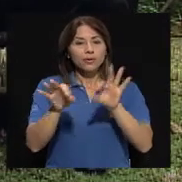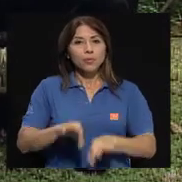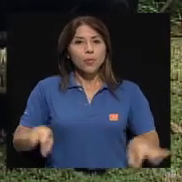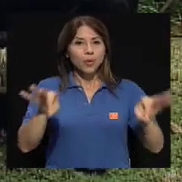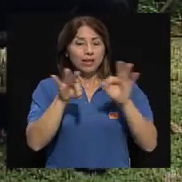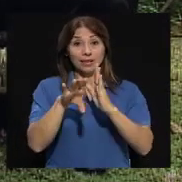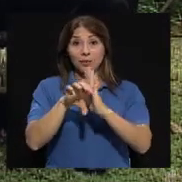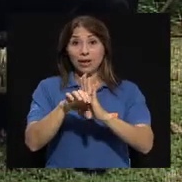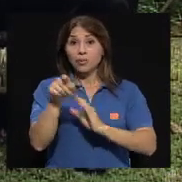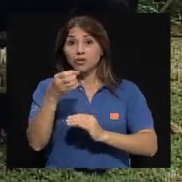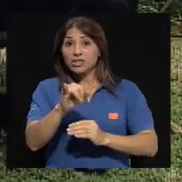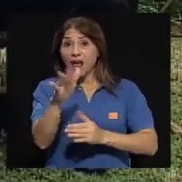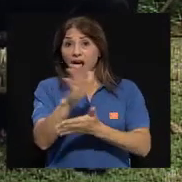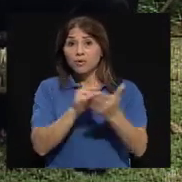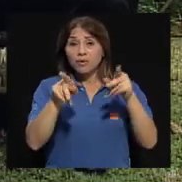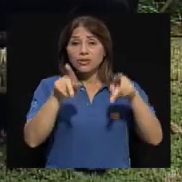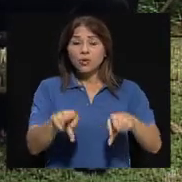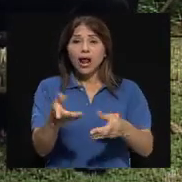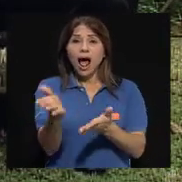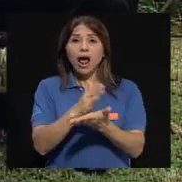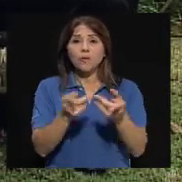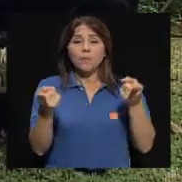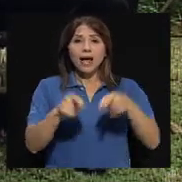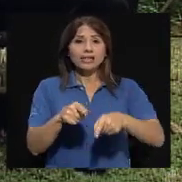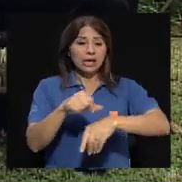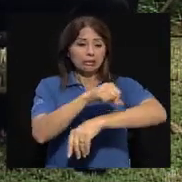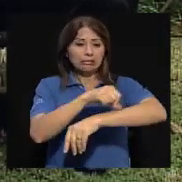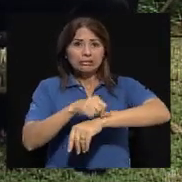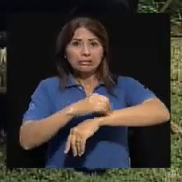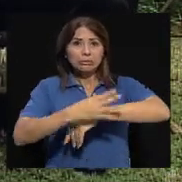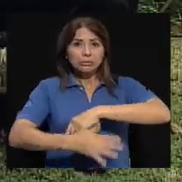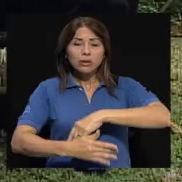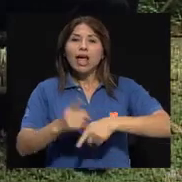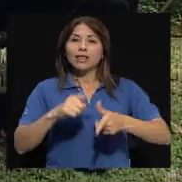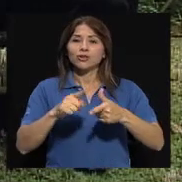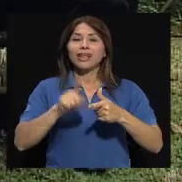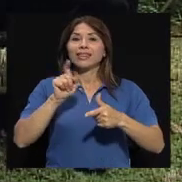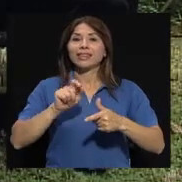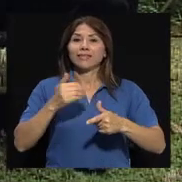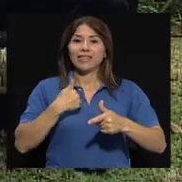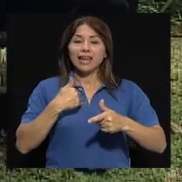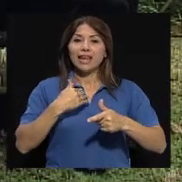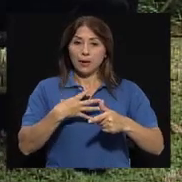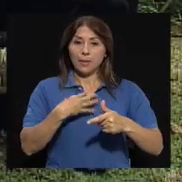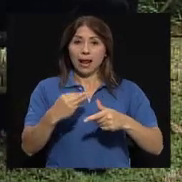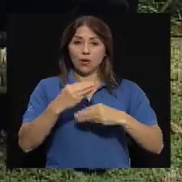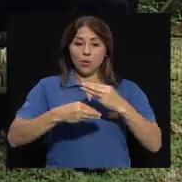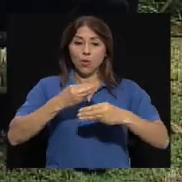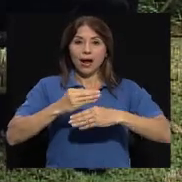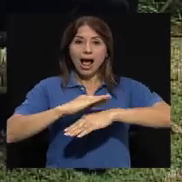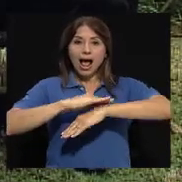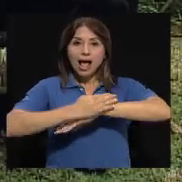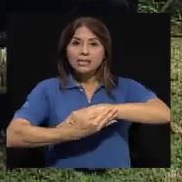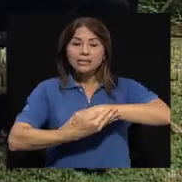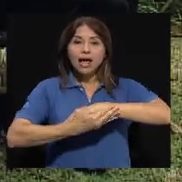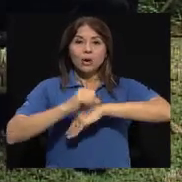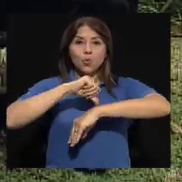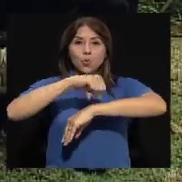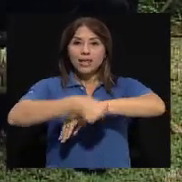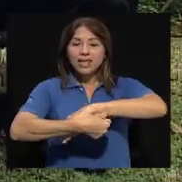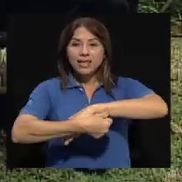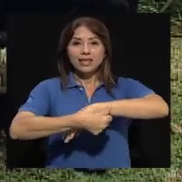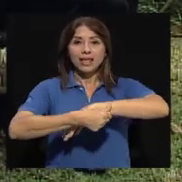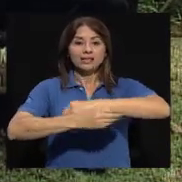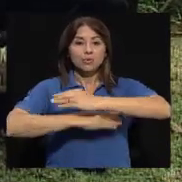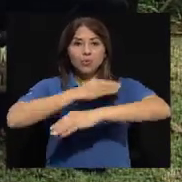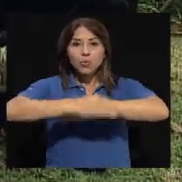una cortadura que requiere sutura o no, tener gasa, tener curitas, tener vendas elásticas, vendas